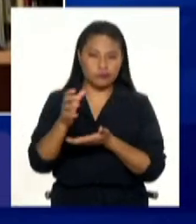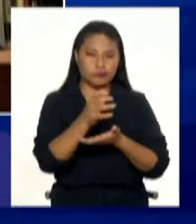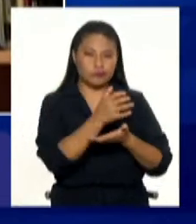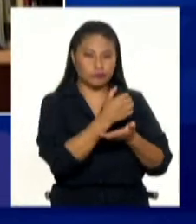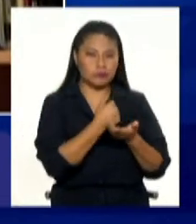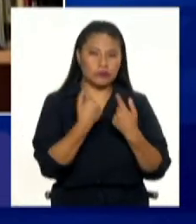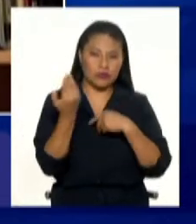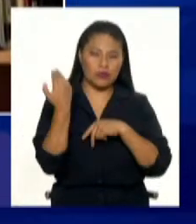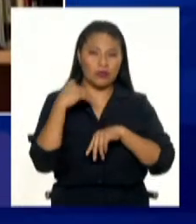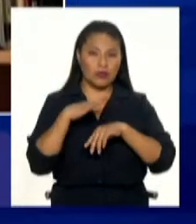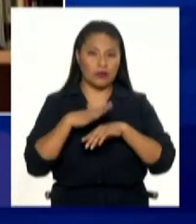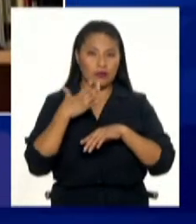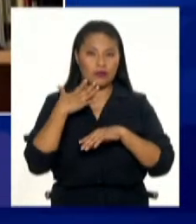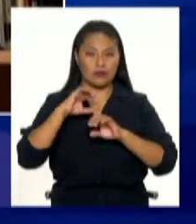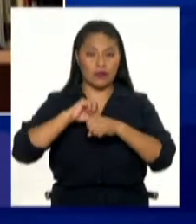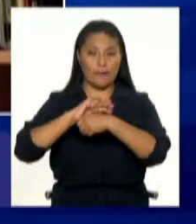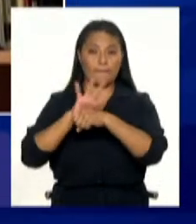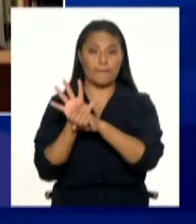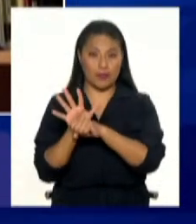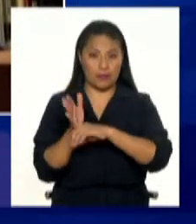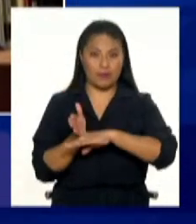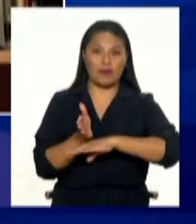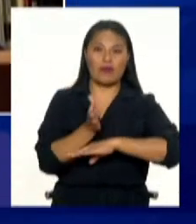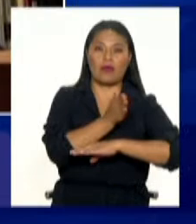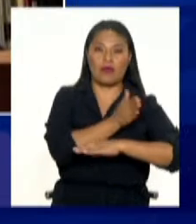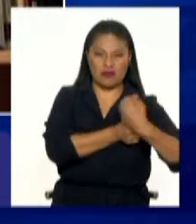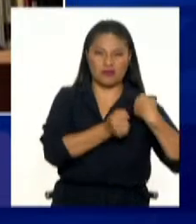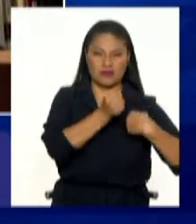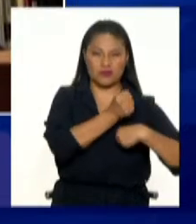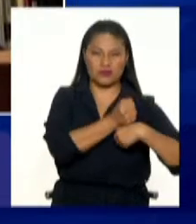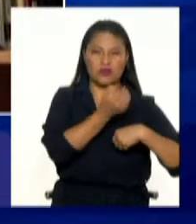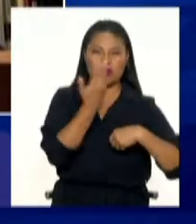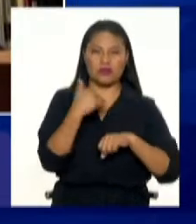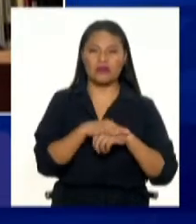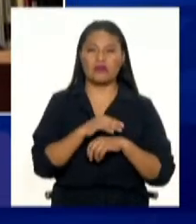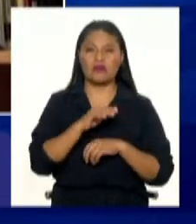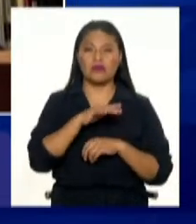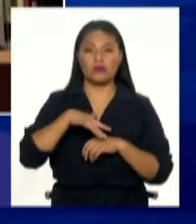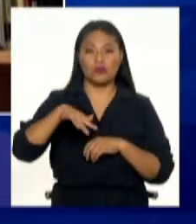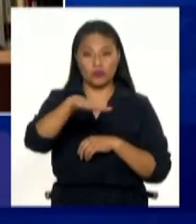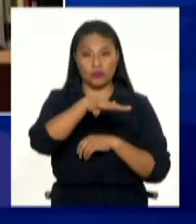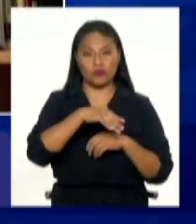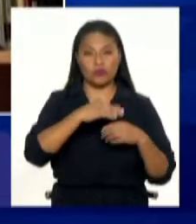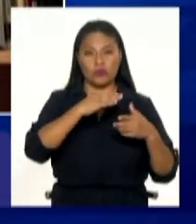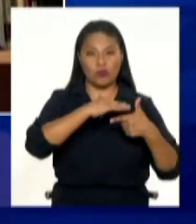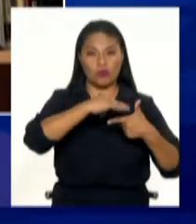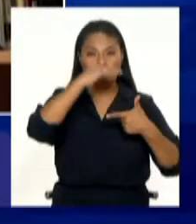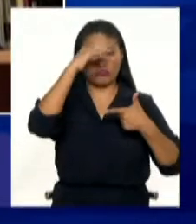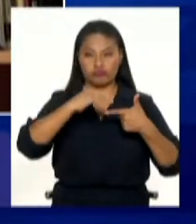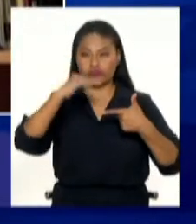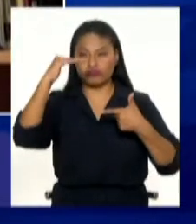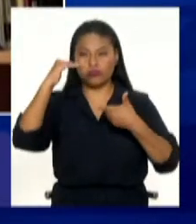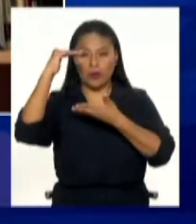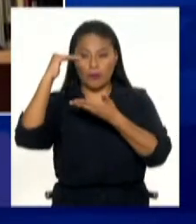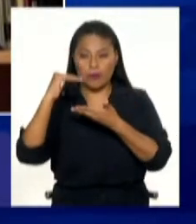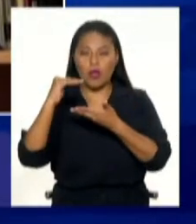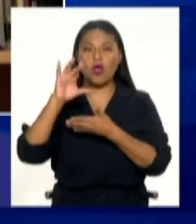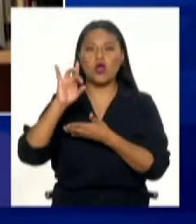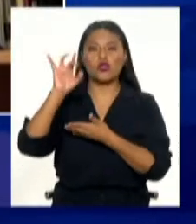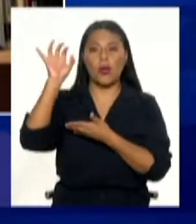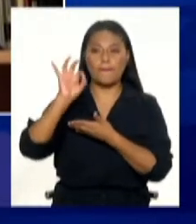más, en realidad, ante la pandemia, donde encontramos que el 8% de la población nacional era